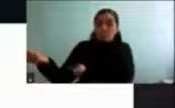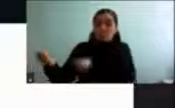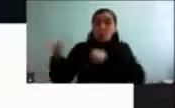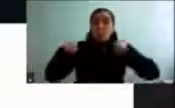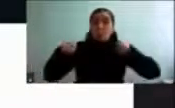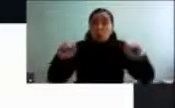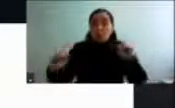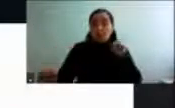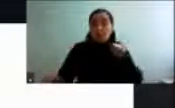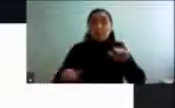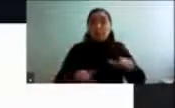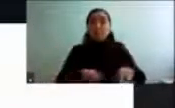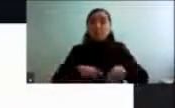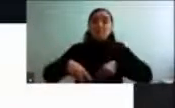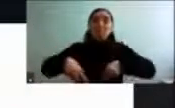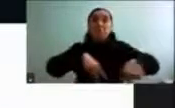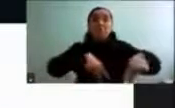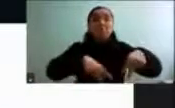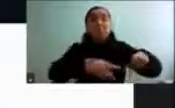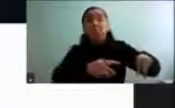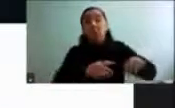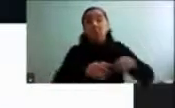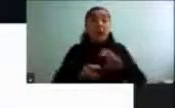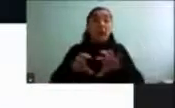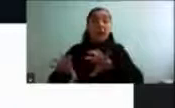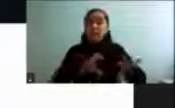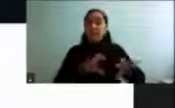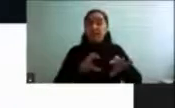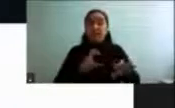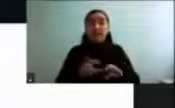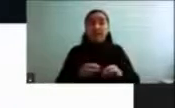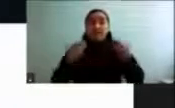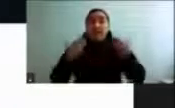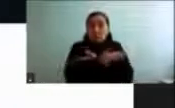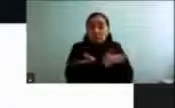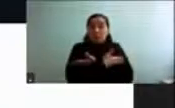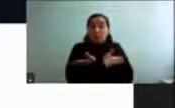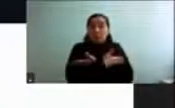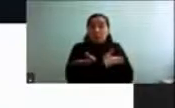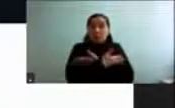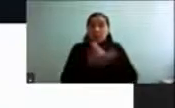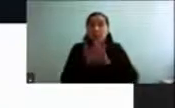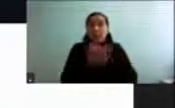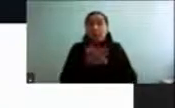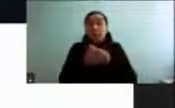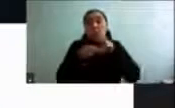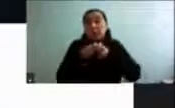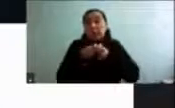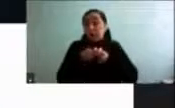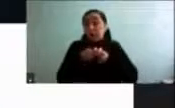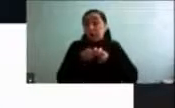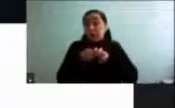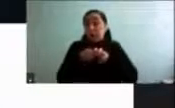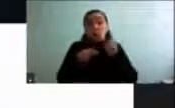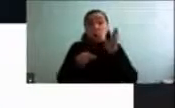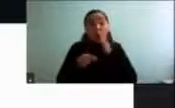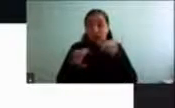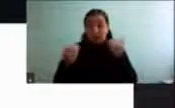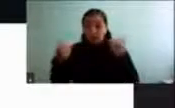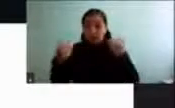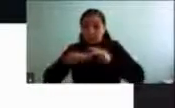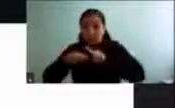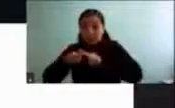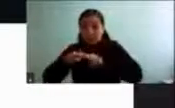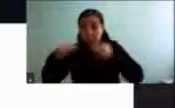realizar una actividad, sea mayor a nivel basal que sería, por ejemplo, al estar sentado. El ejercicio es